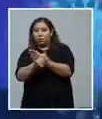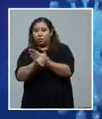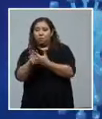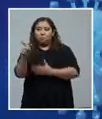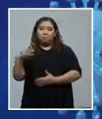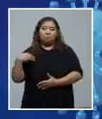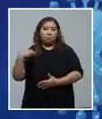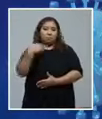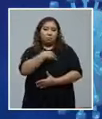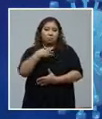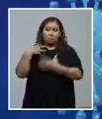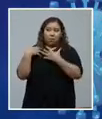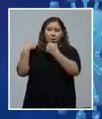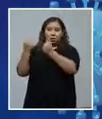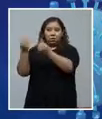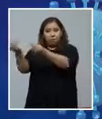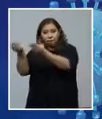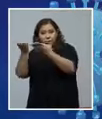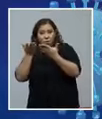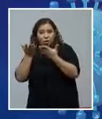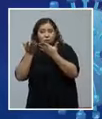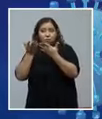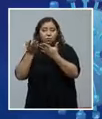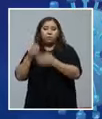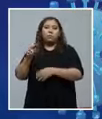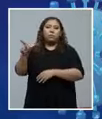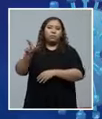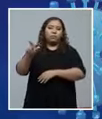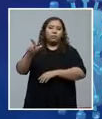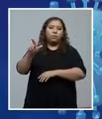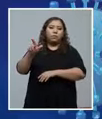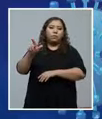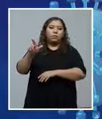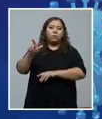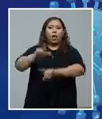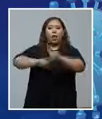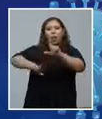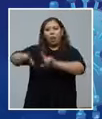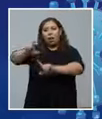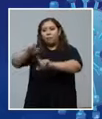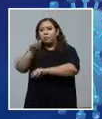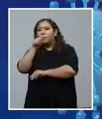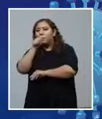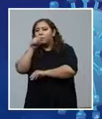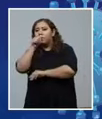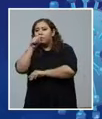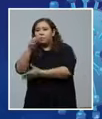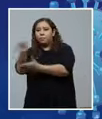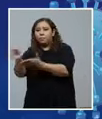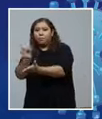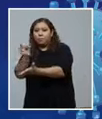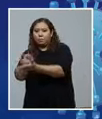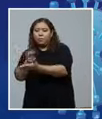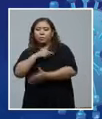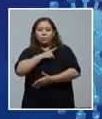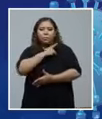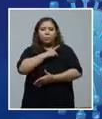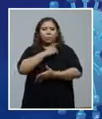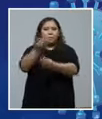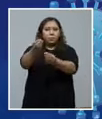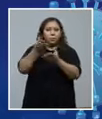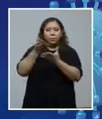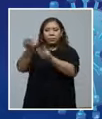Secretaría de Salud y con el apoyo de los laboratorios privados, tanto de Teucialpa como de San Pedro Sula. ¿De dónde son estos nuevos casos?